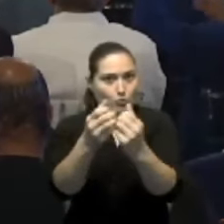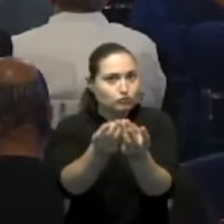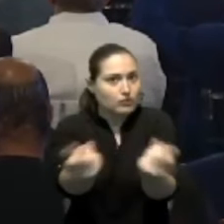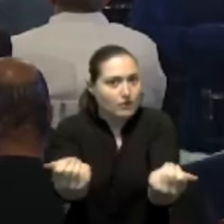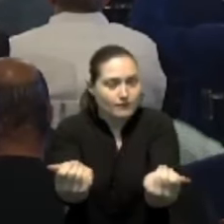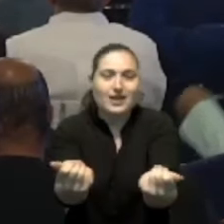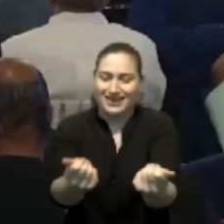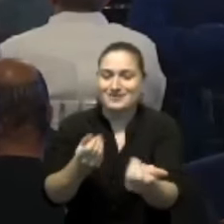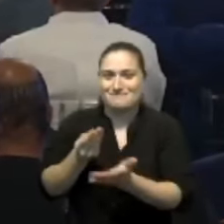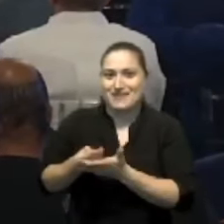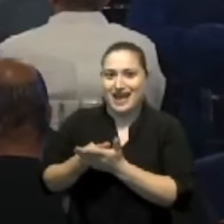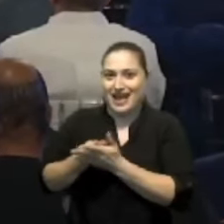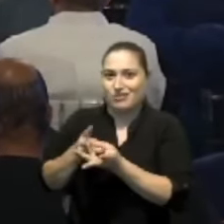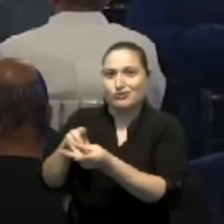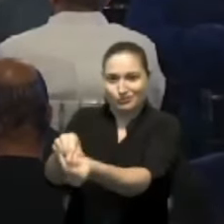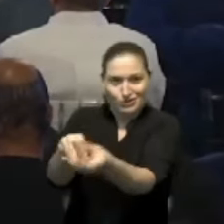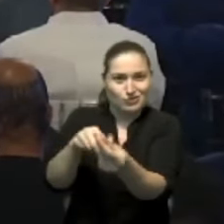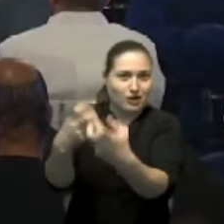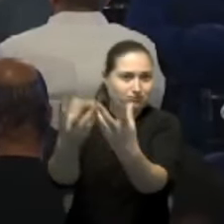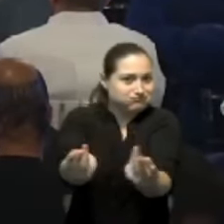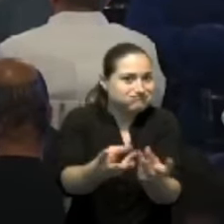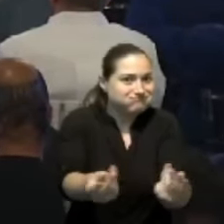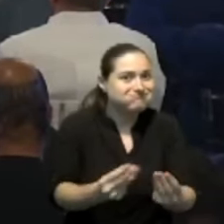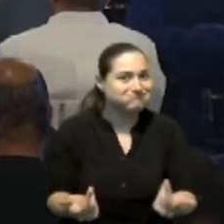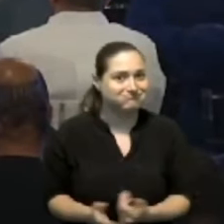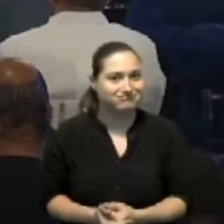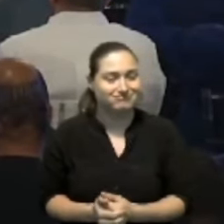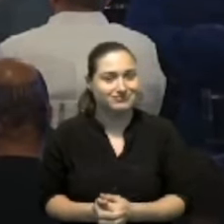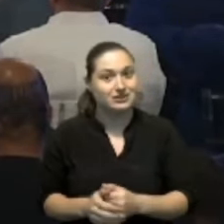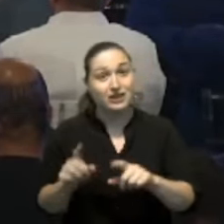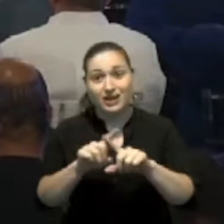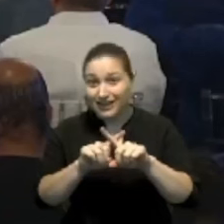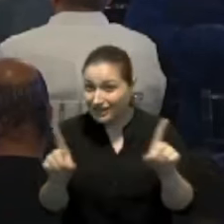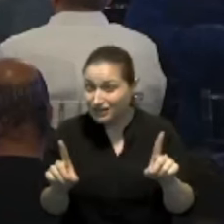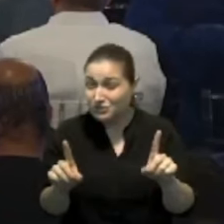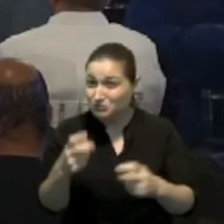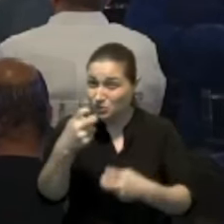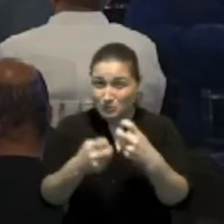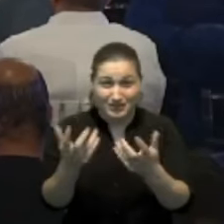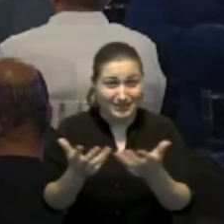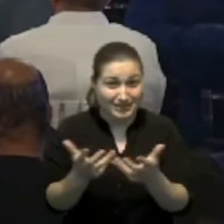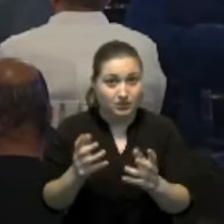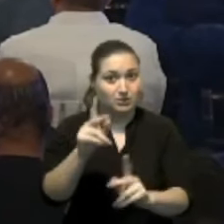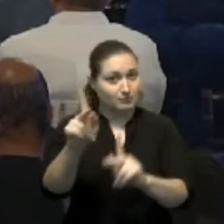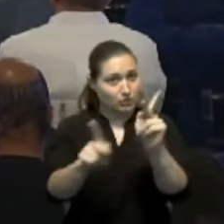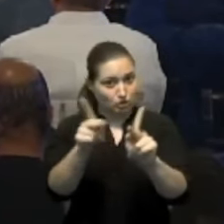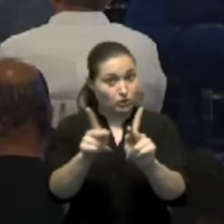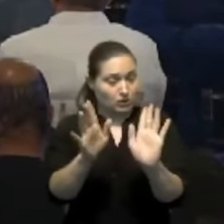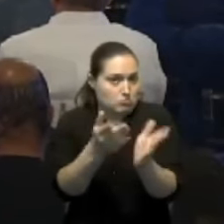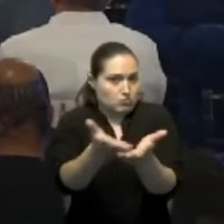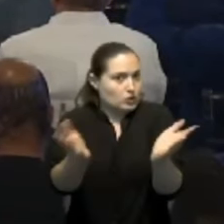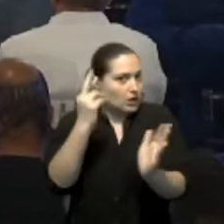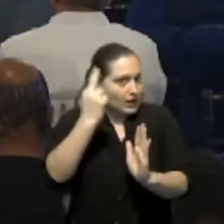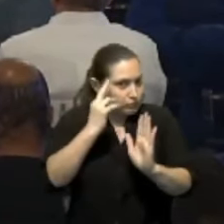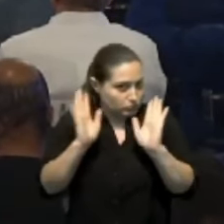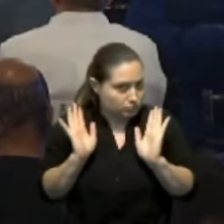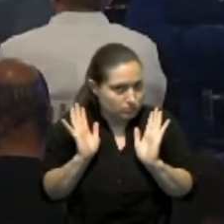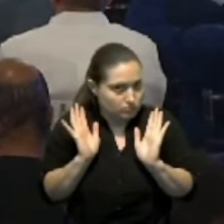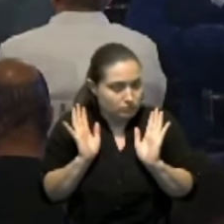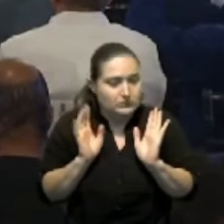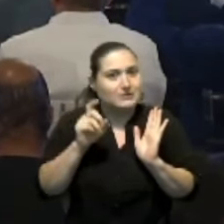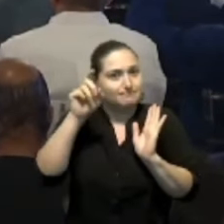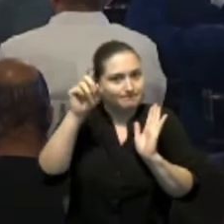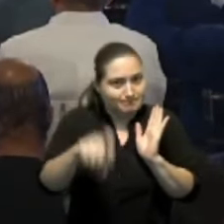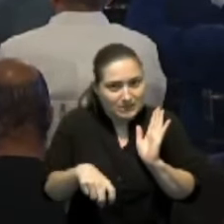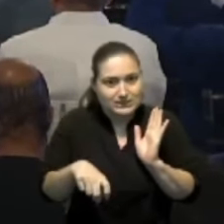El gran dilema es que toda la población exige y con mucha razón mayores inversiones en áreas